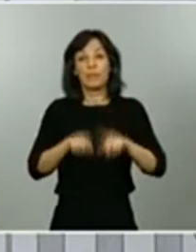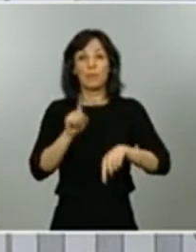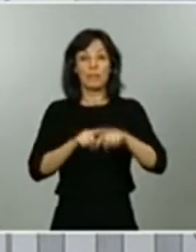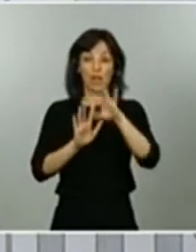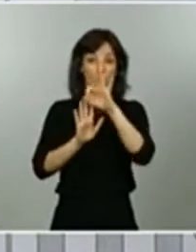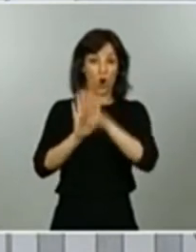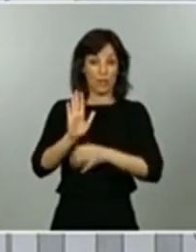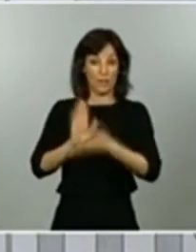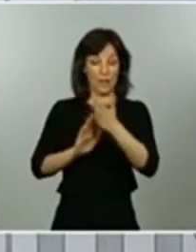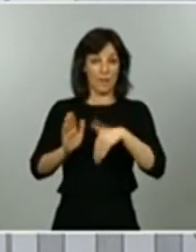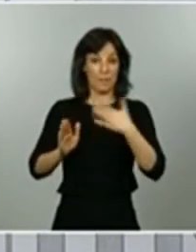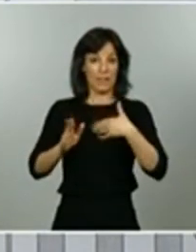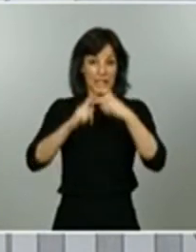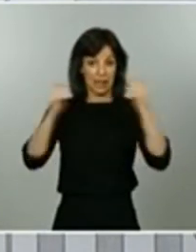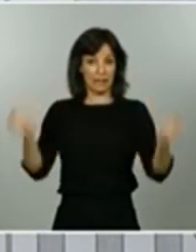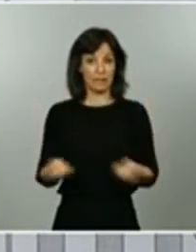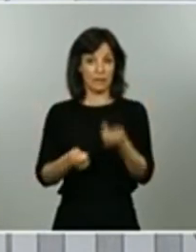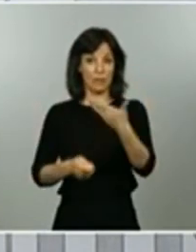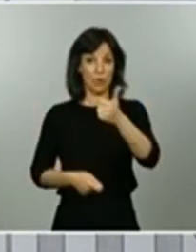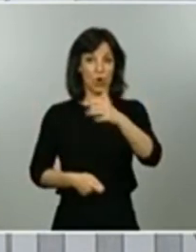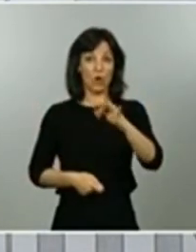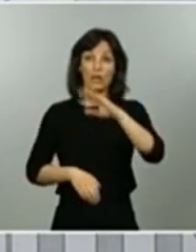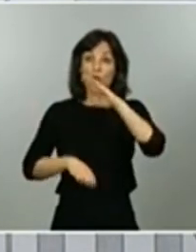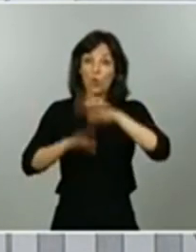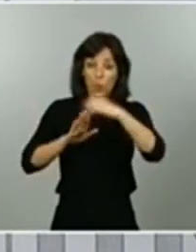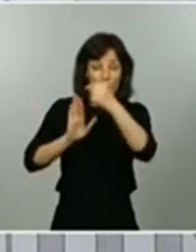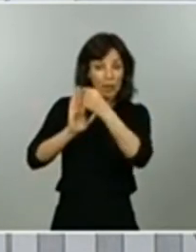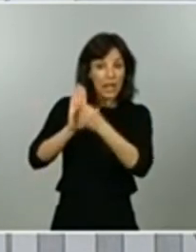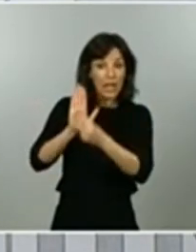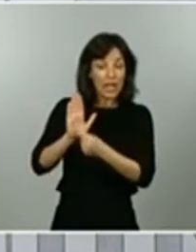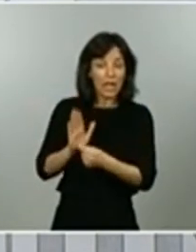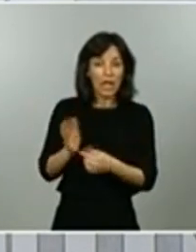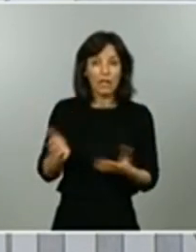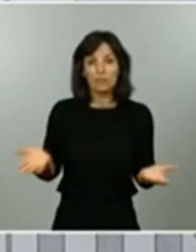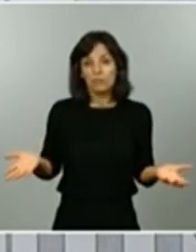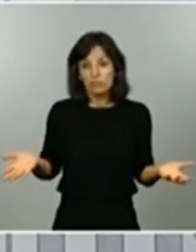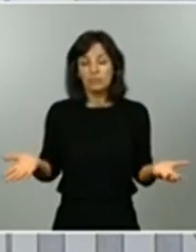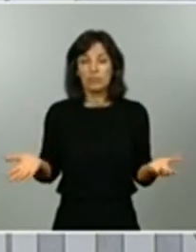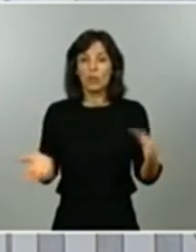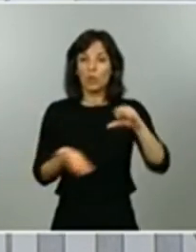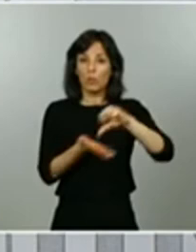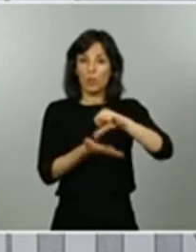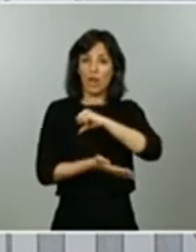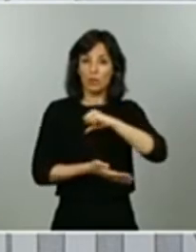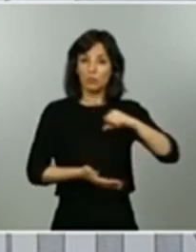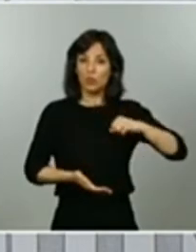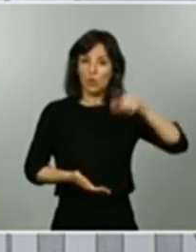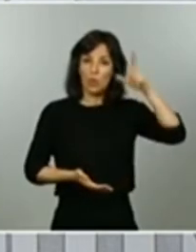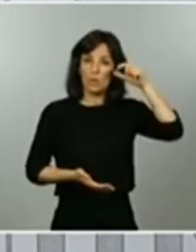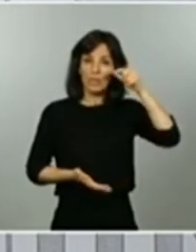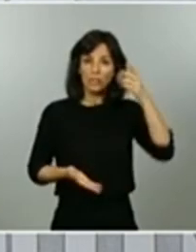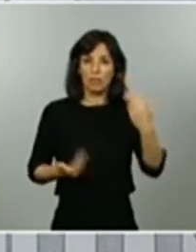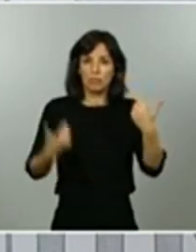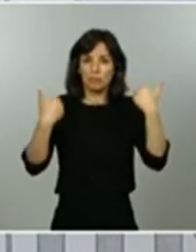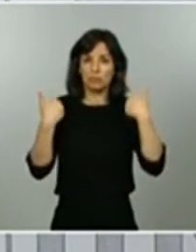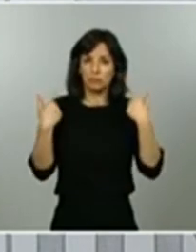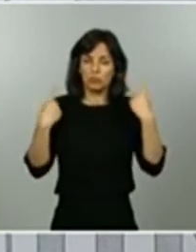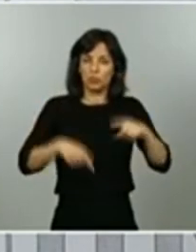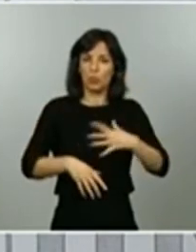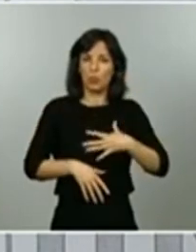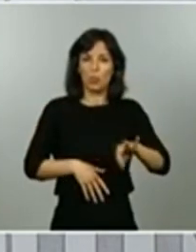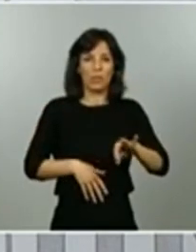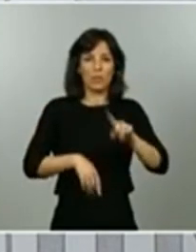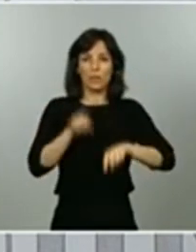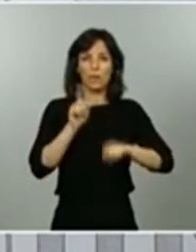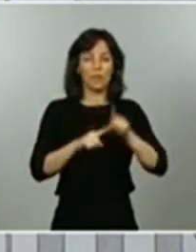mañana en el BONE en el Boletín Oficial del Estado pues en este caso la ciudad autónoma es competente para ordenar como estima más oportuno